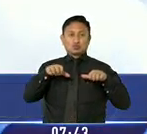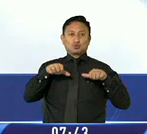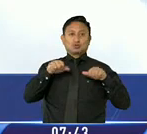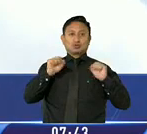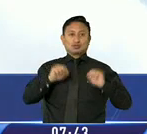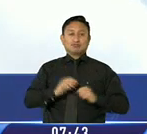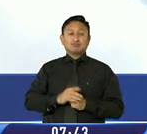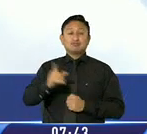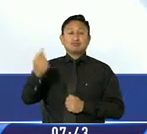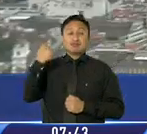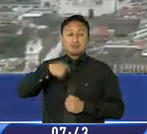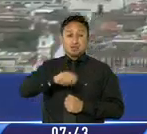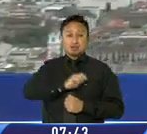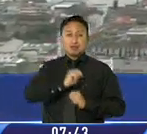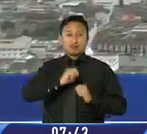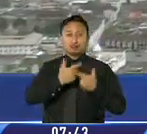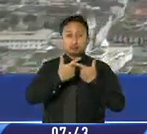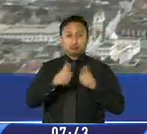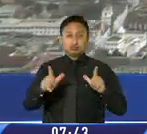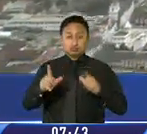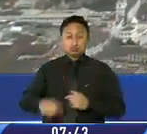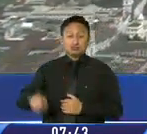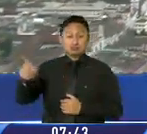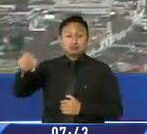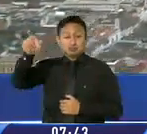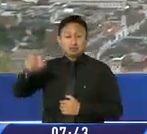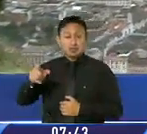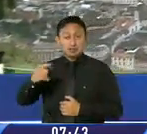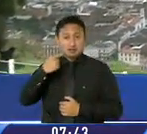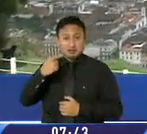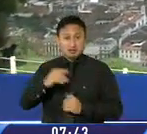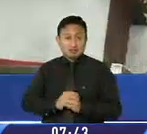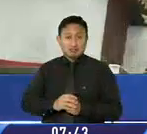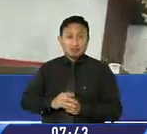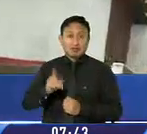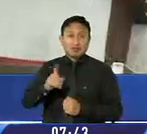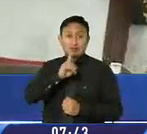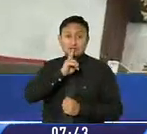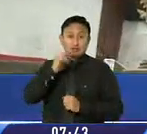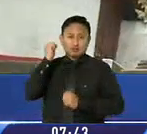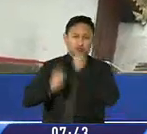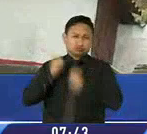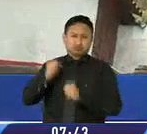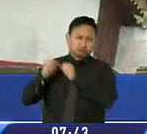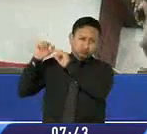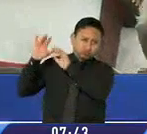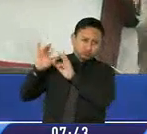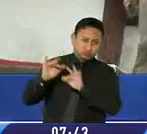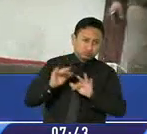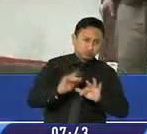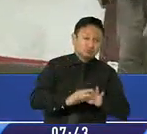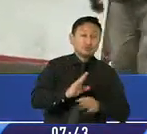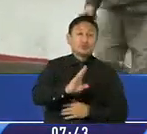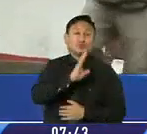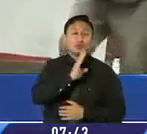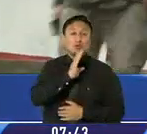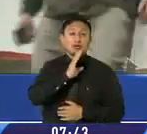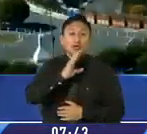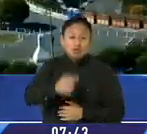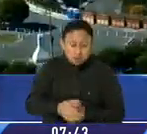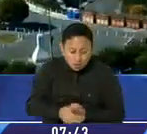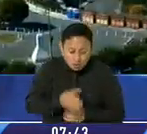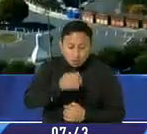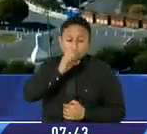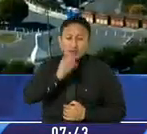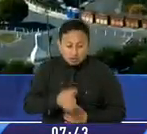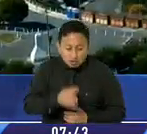libre a las tropas españolas, quienes según cuentan los historiadores, bajaron despavoridos hasta las vertientes de agua del centro de la ciudad para